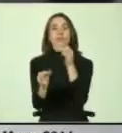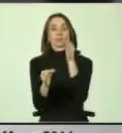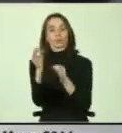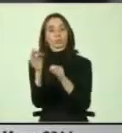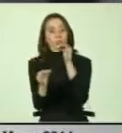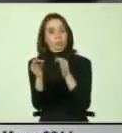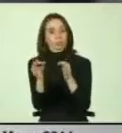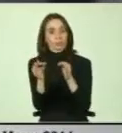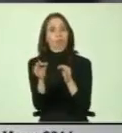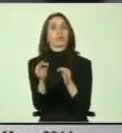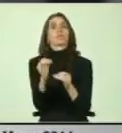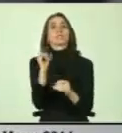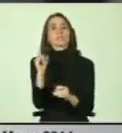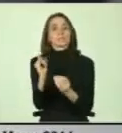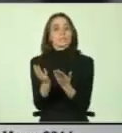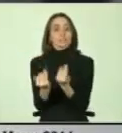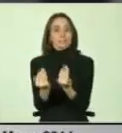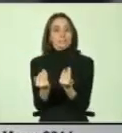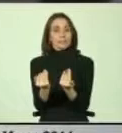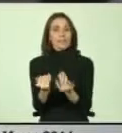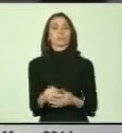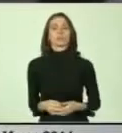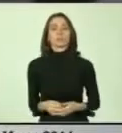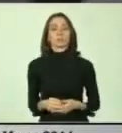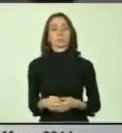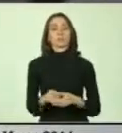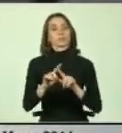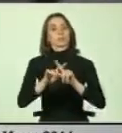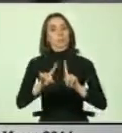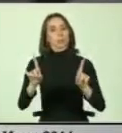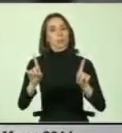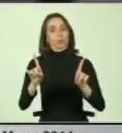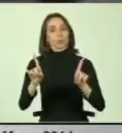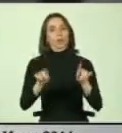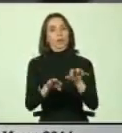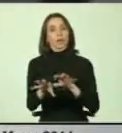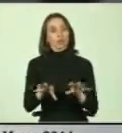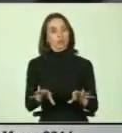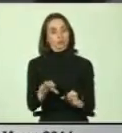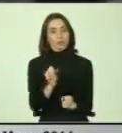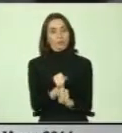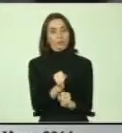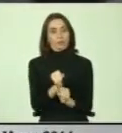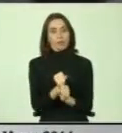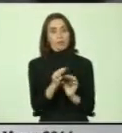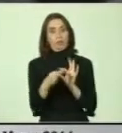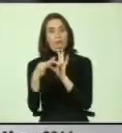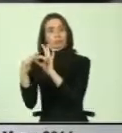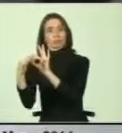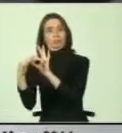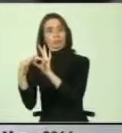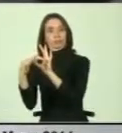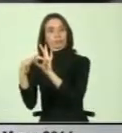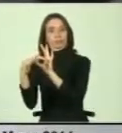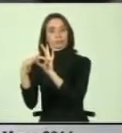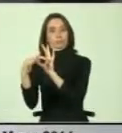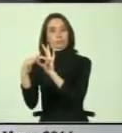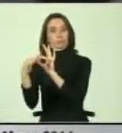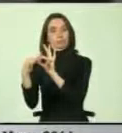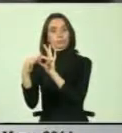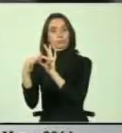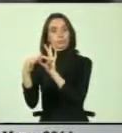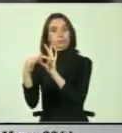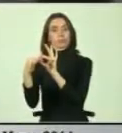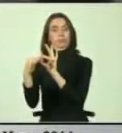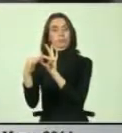cada vez que se lo requiera. Y otra de las cosas que se está trabajando con ellos muy intensamente